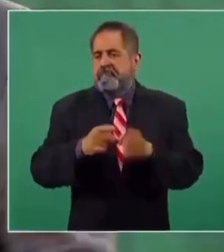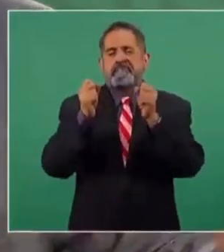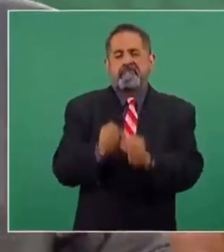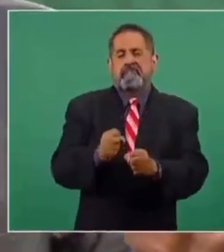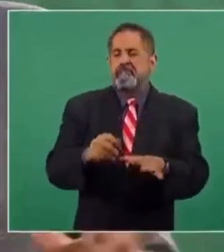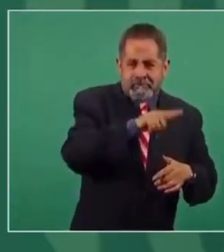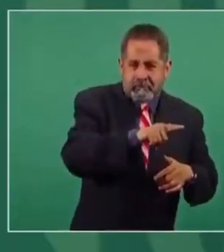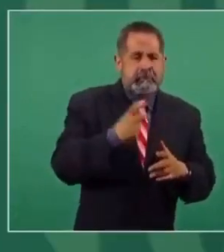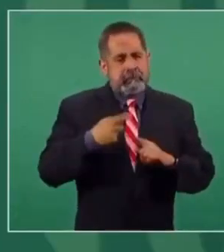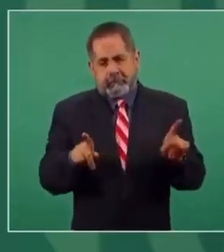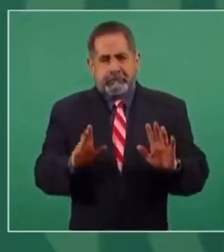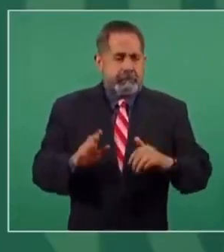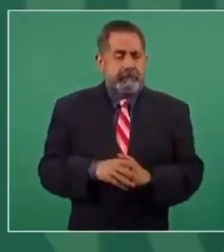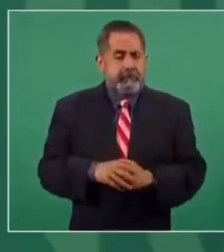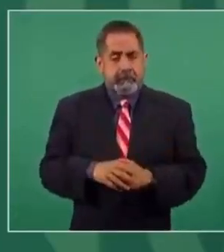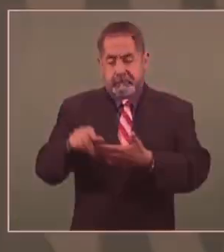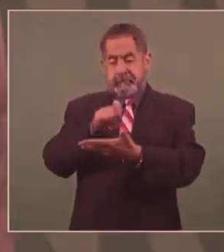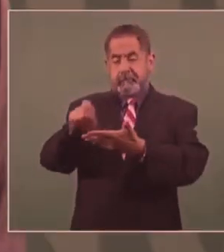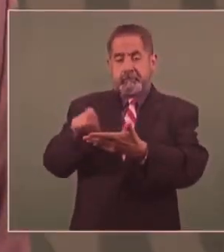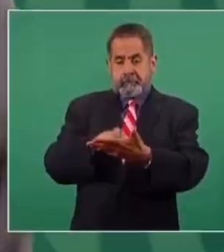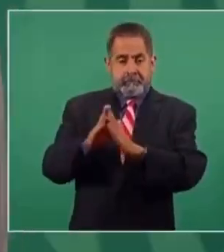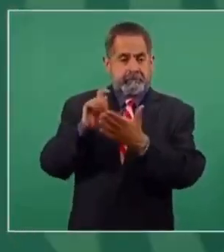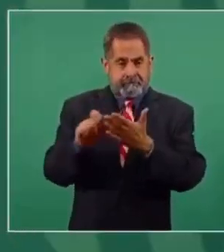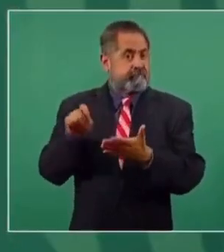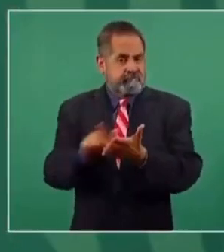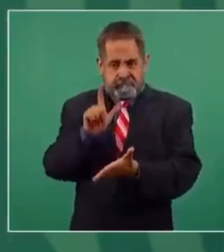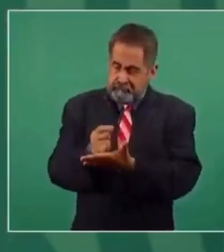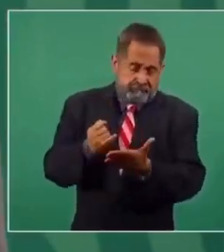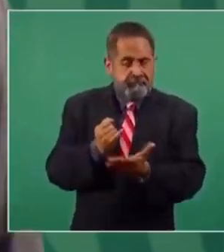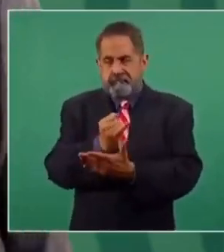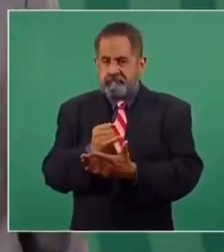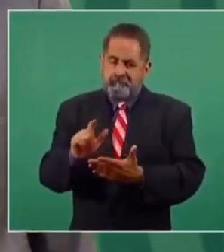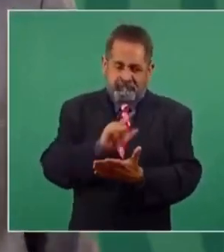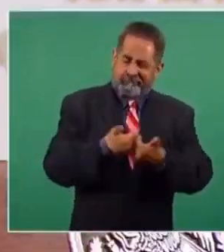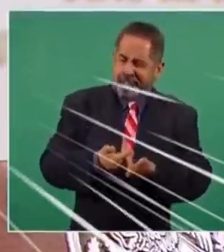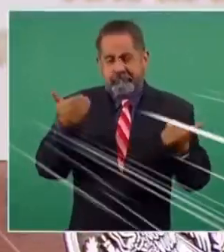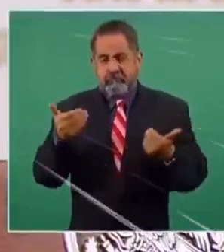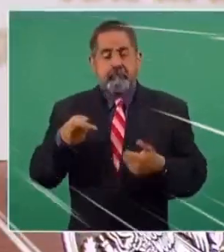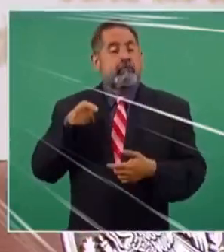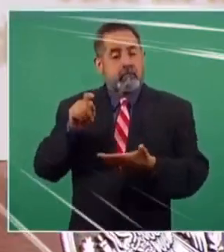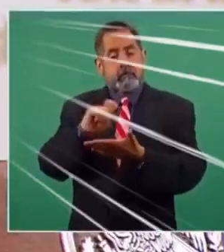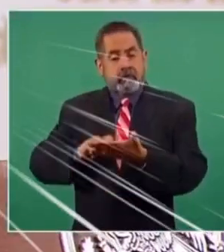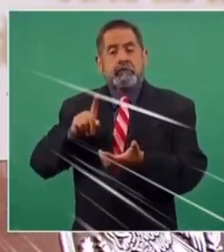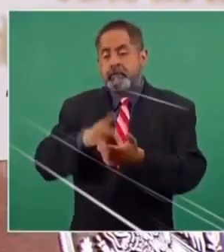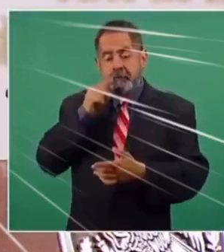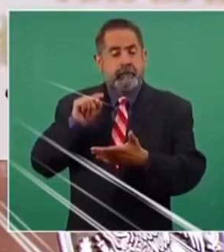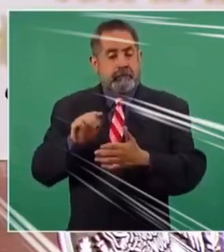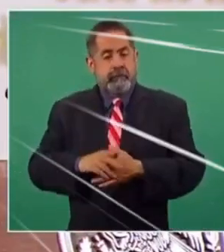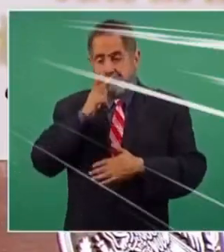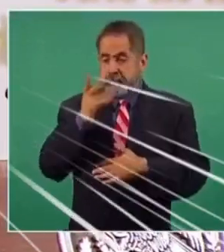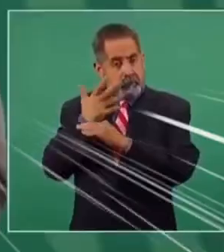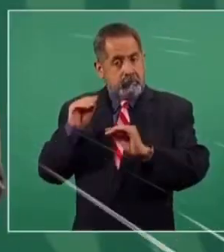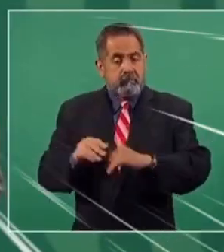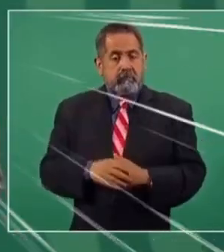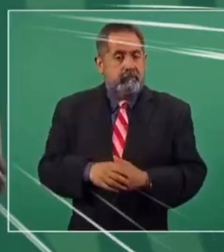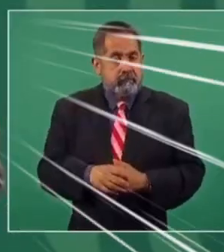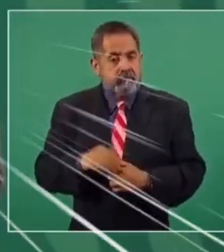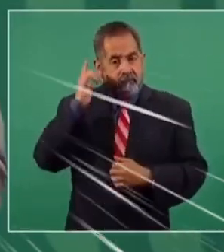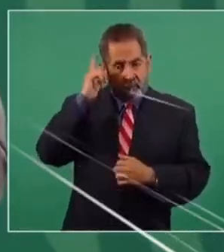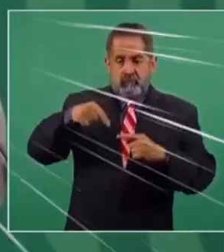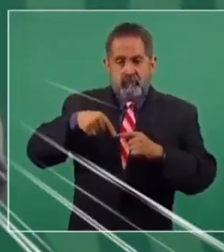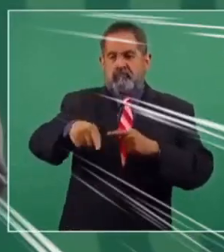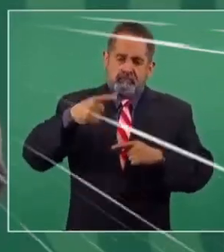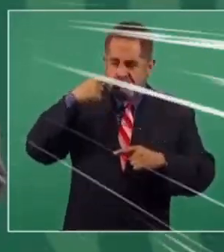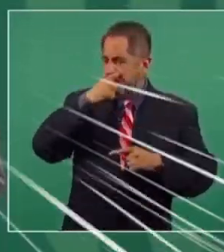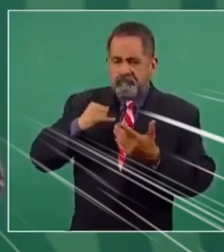no hubiese habido reforma. En los textos, cuando lleva a cabo esa acción histórica, utiliza incluso palabras bíblicas. Ojalá y en